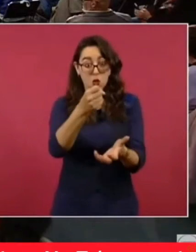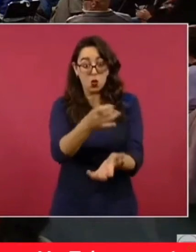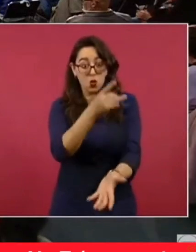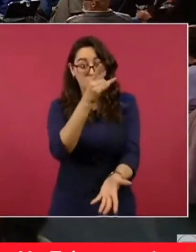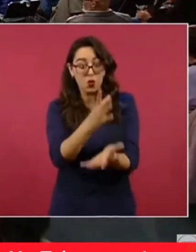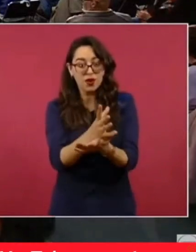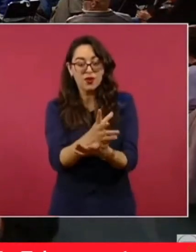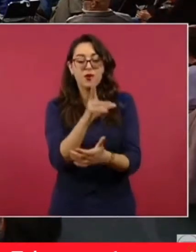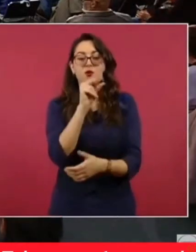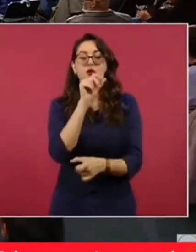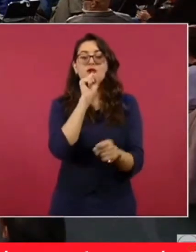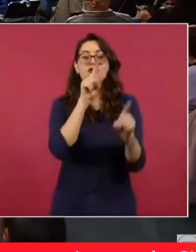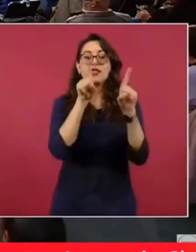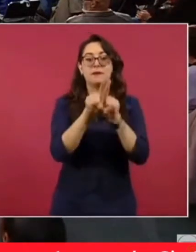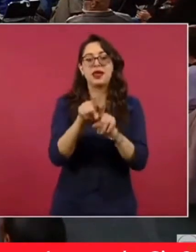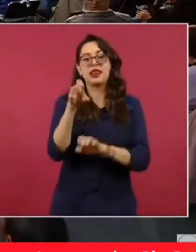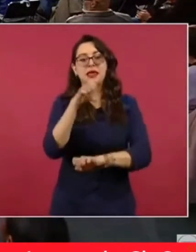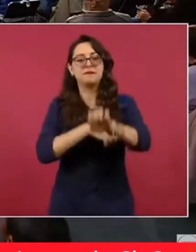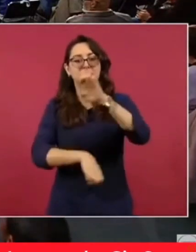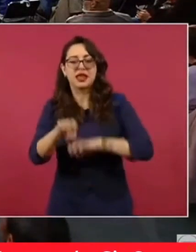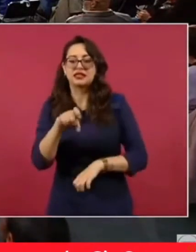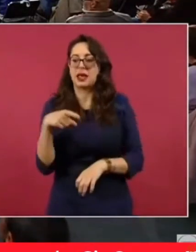magnates